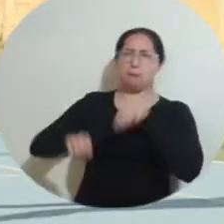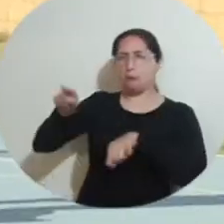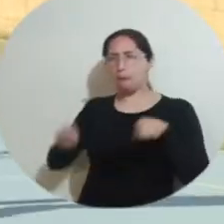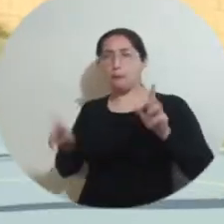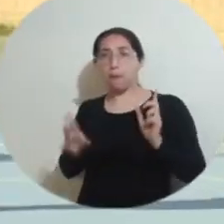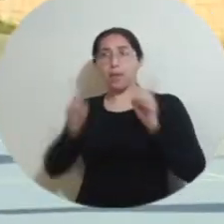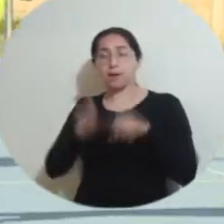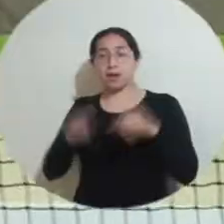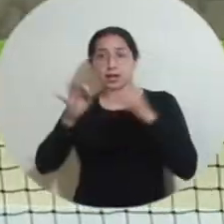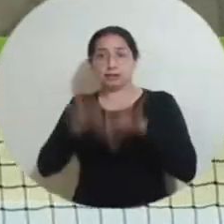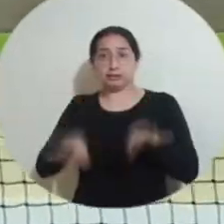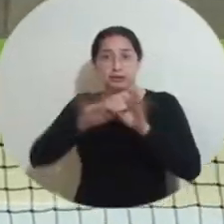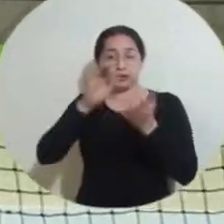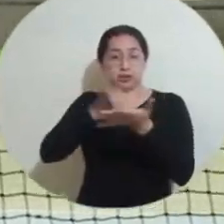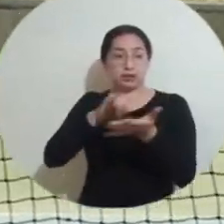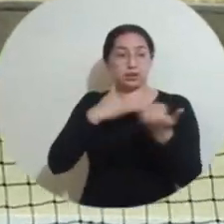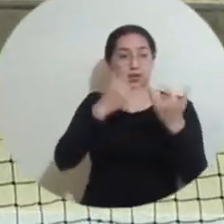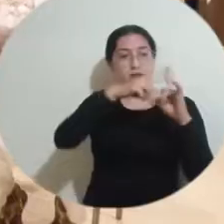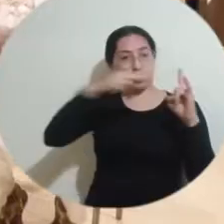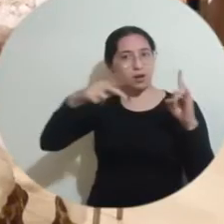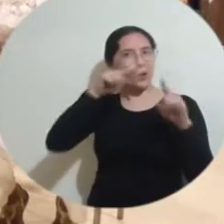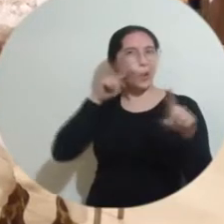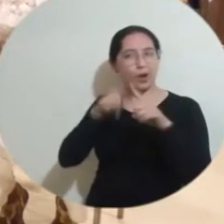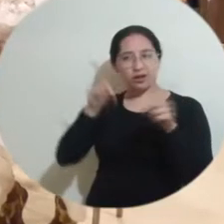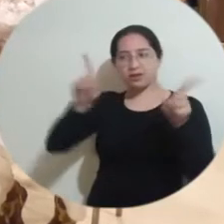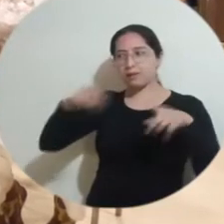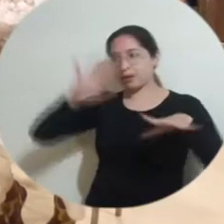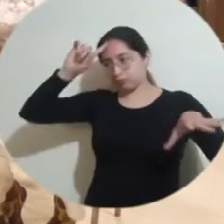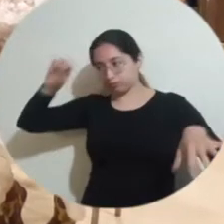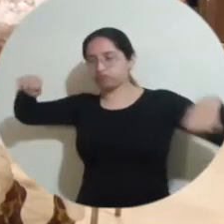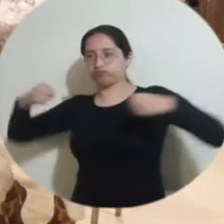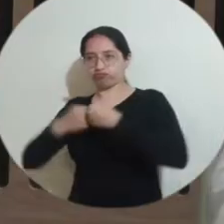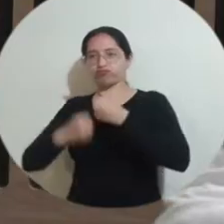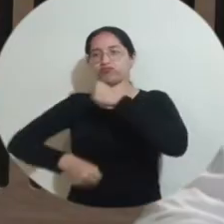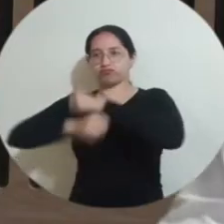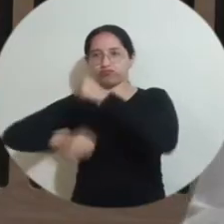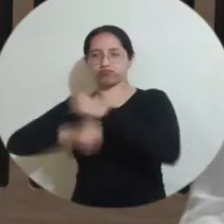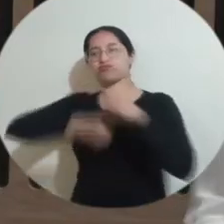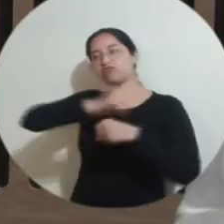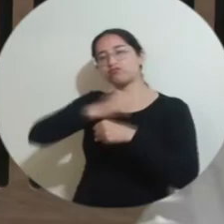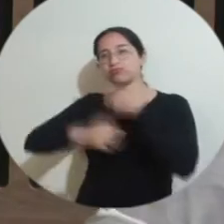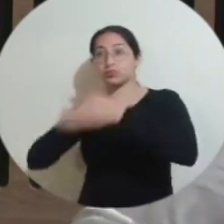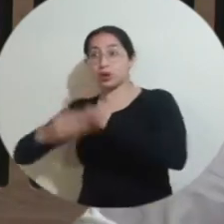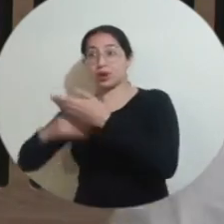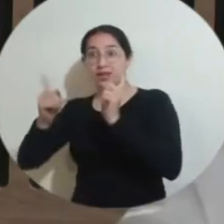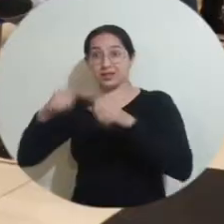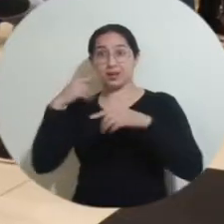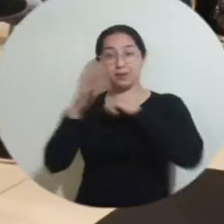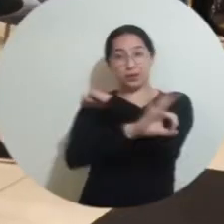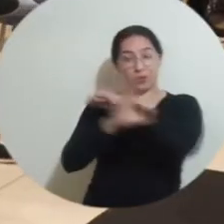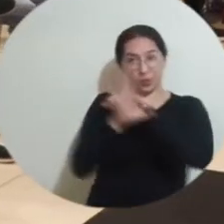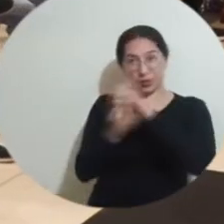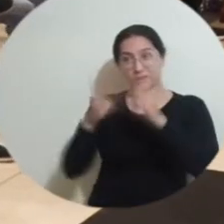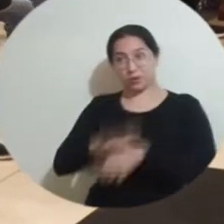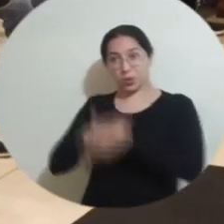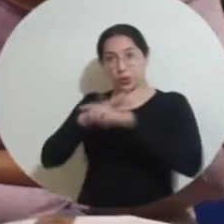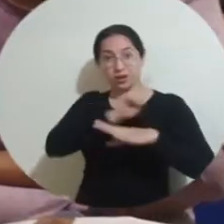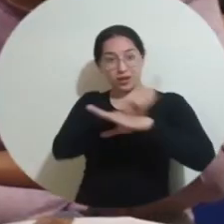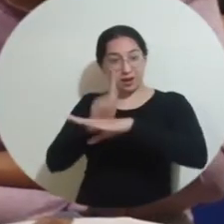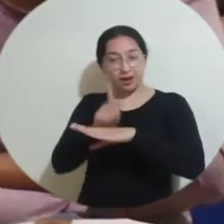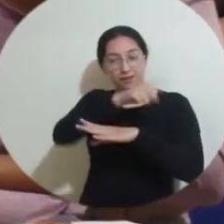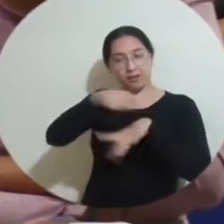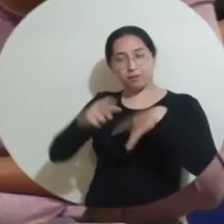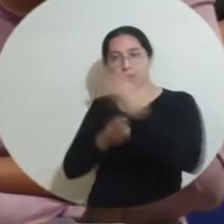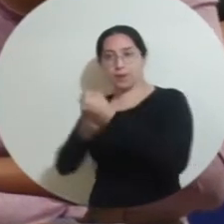como universidad es ir más allá, trabajando de la mano con ustedes. El evento liderado por los programas de psicología y medicina contó con la